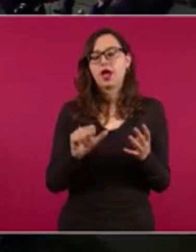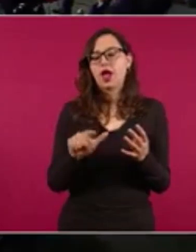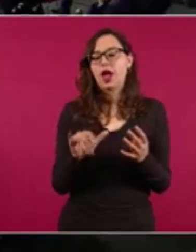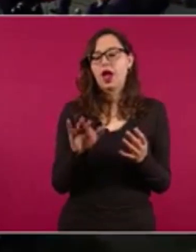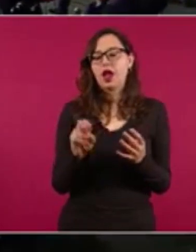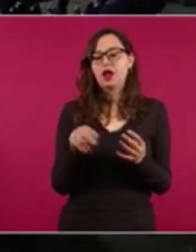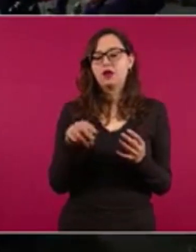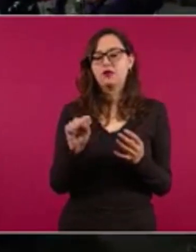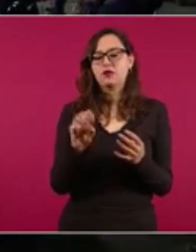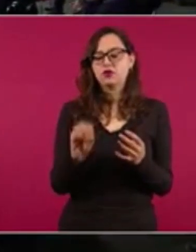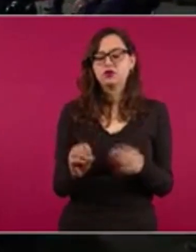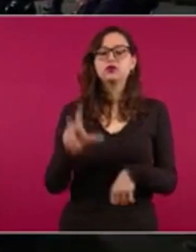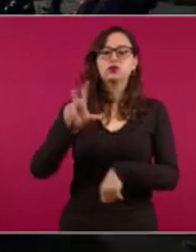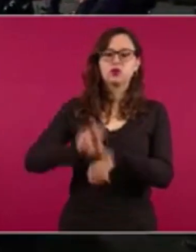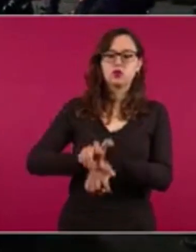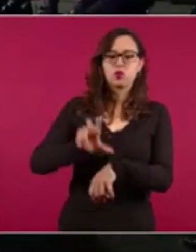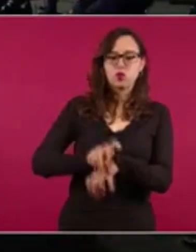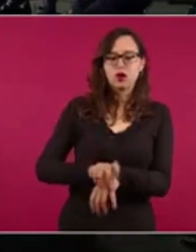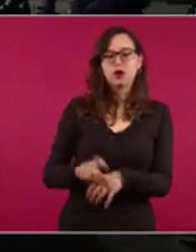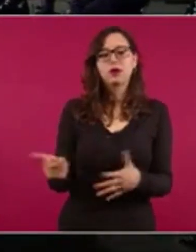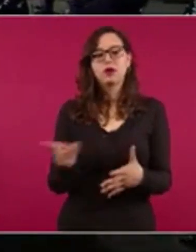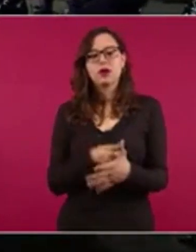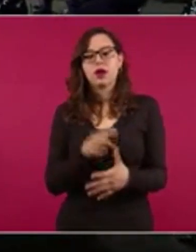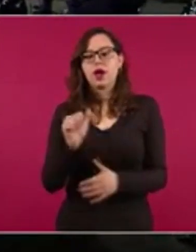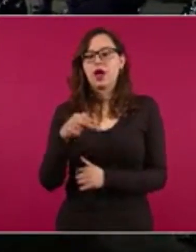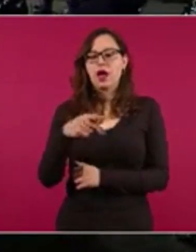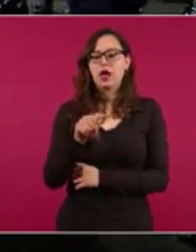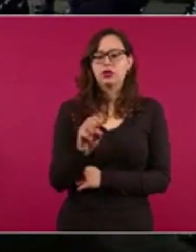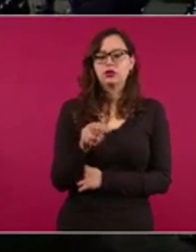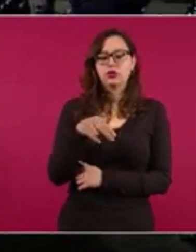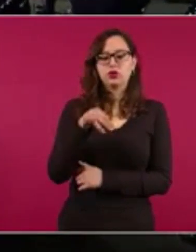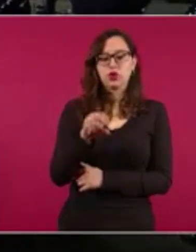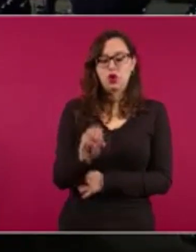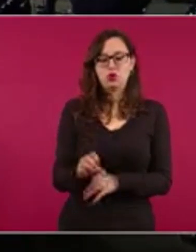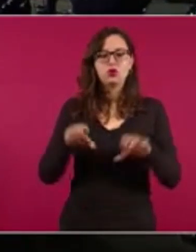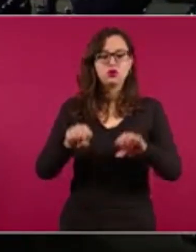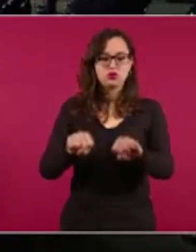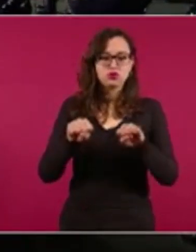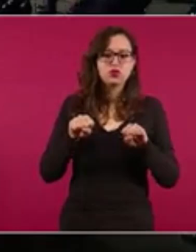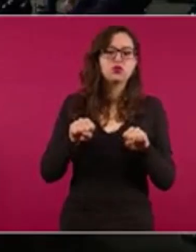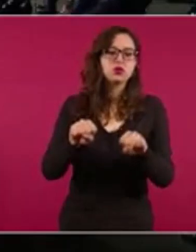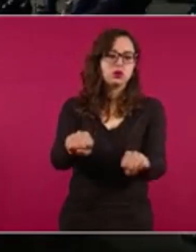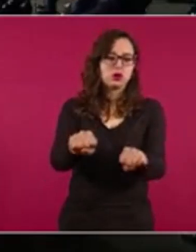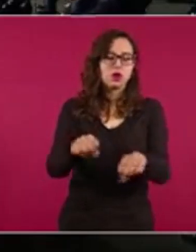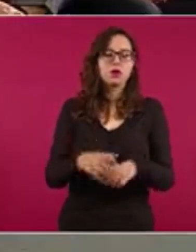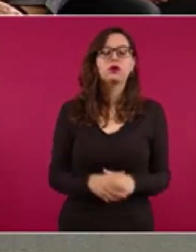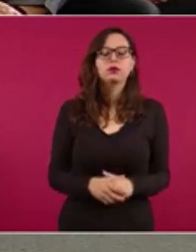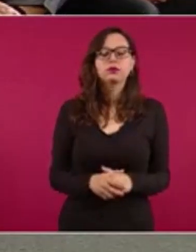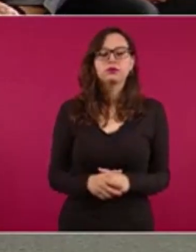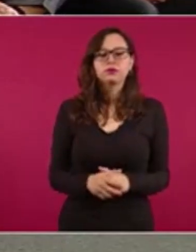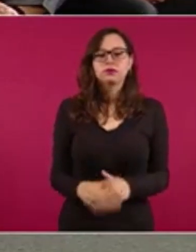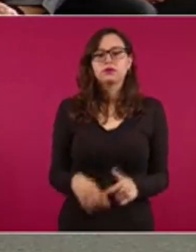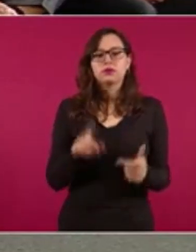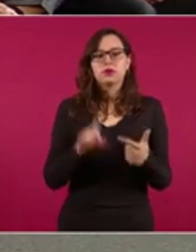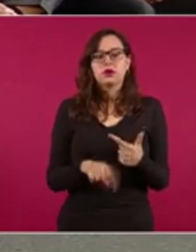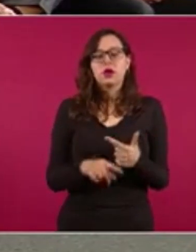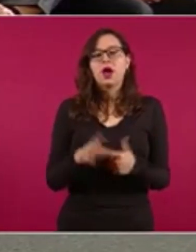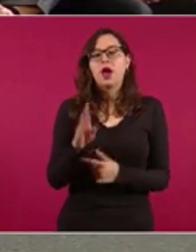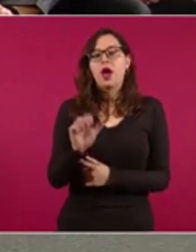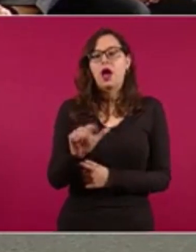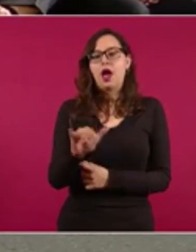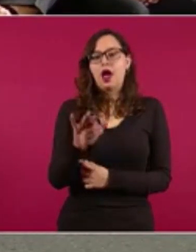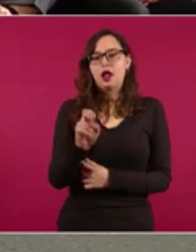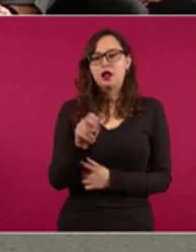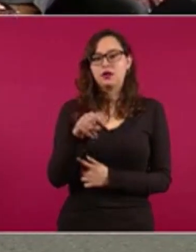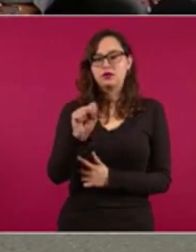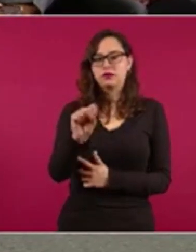Socorro Huevo, Antonio Chedraui Obeso Chedraui Distribuidores, y Alfonso Rosales